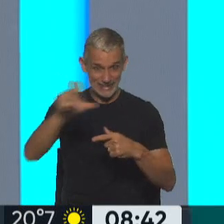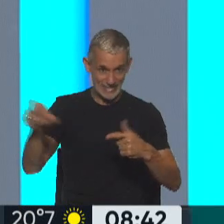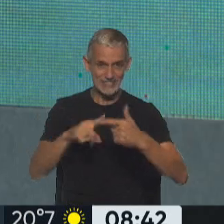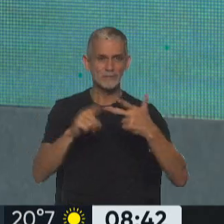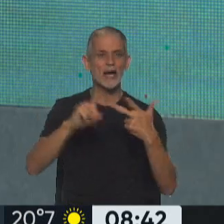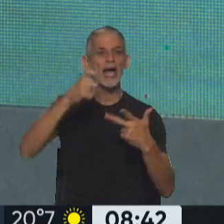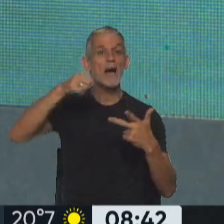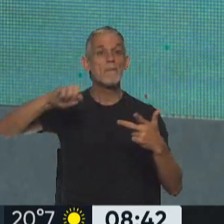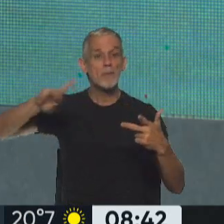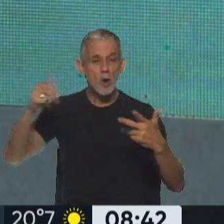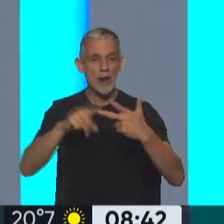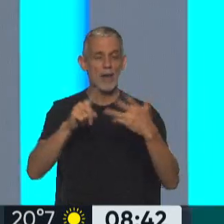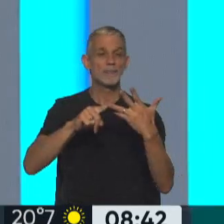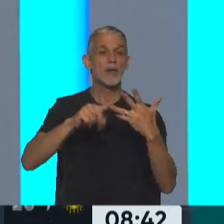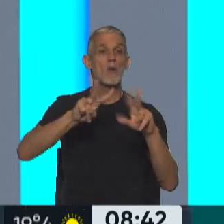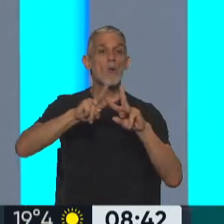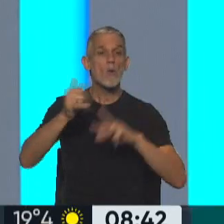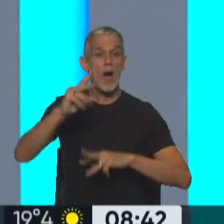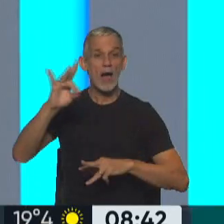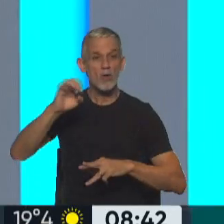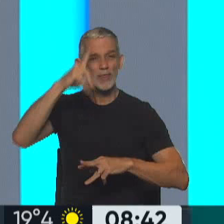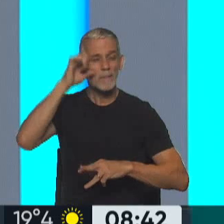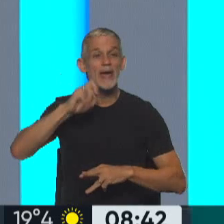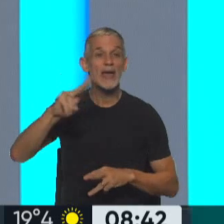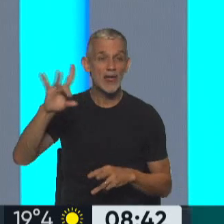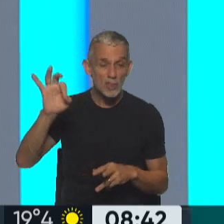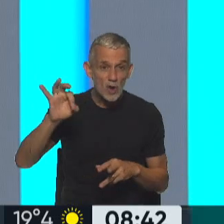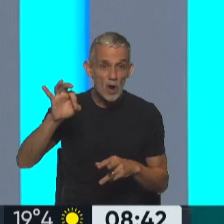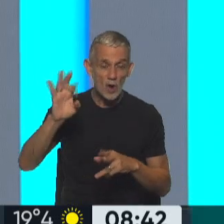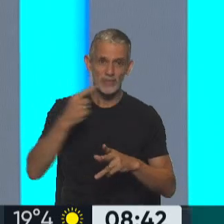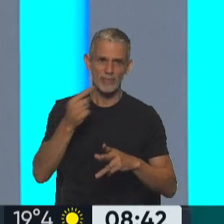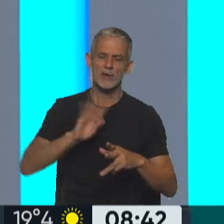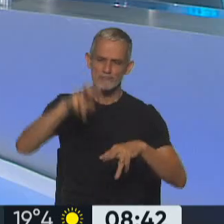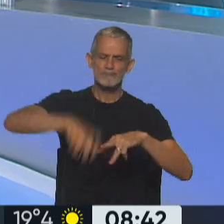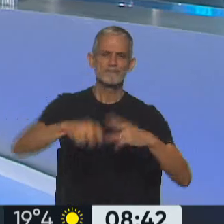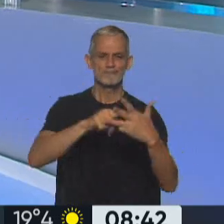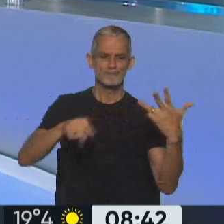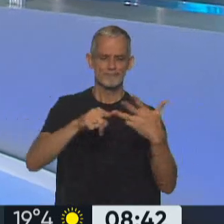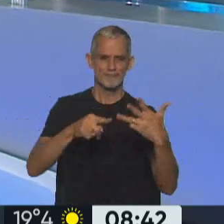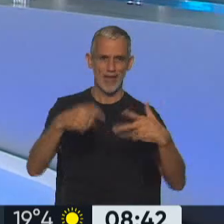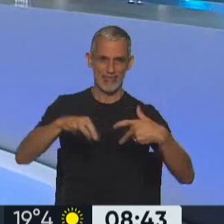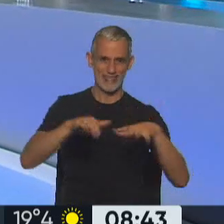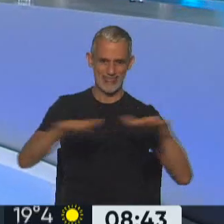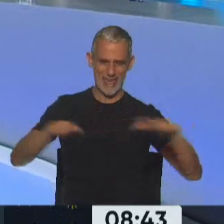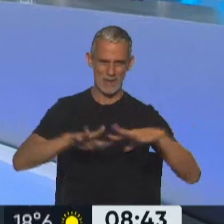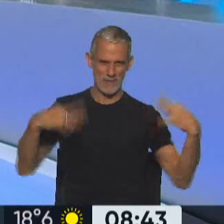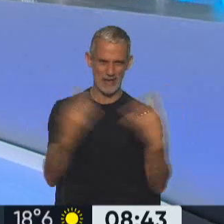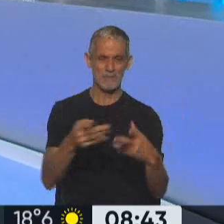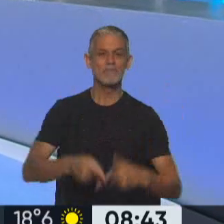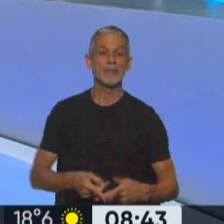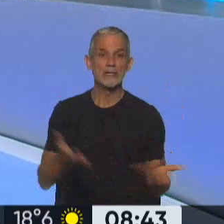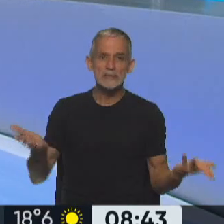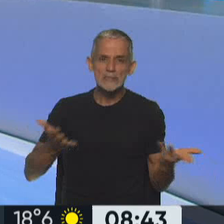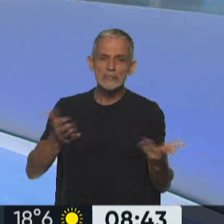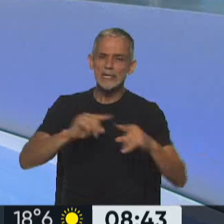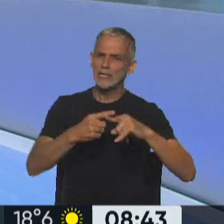Cámpora, Guado de Pedro, dijo Máximo Kirchner, debería también estar sentado en esa mesa. La mesa política a